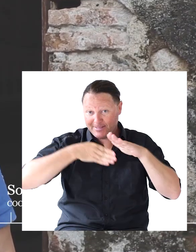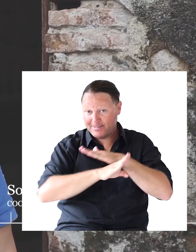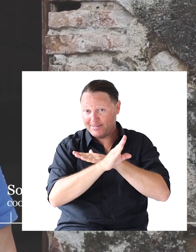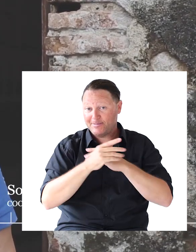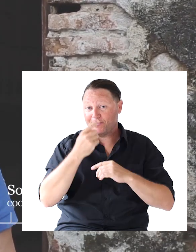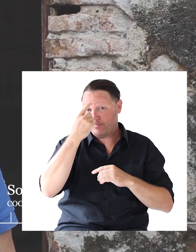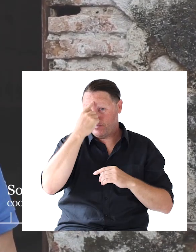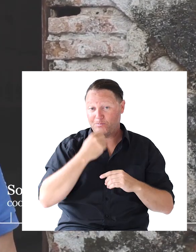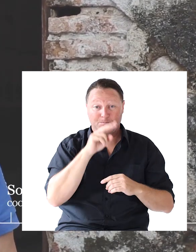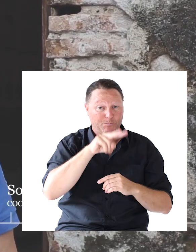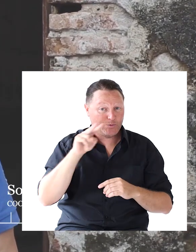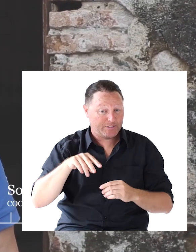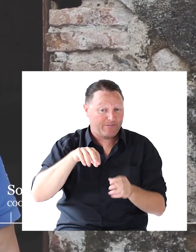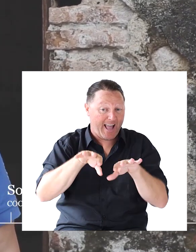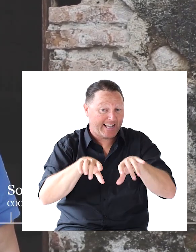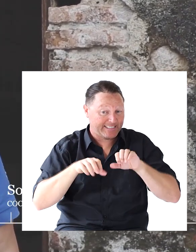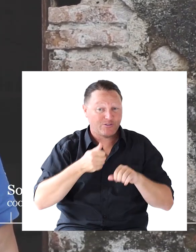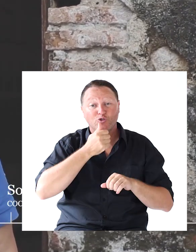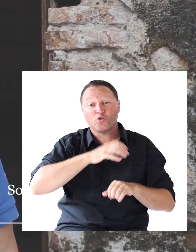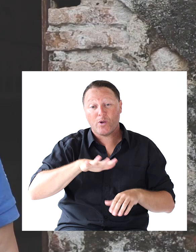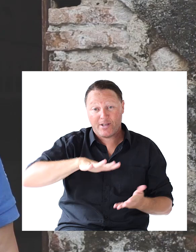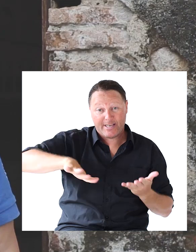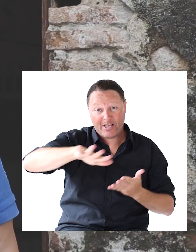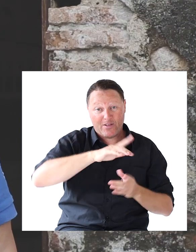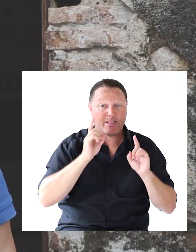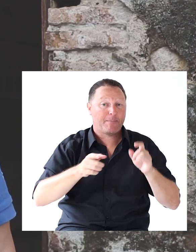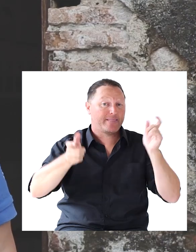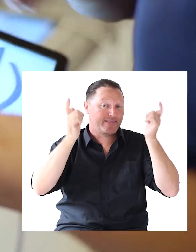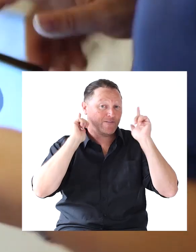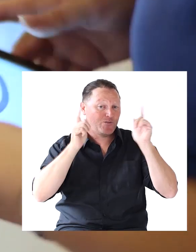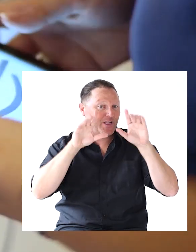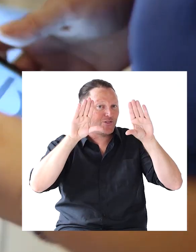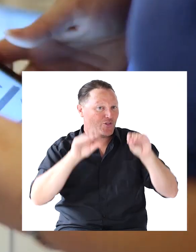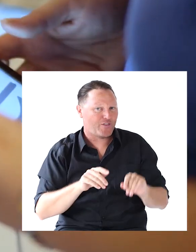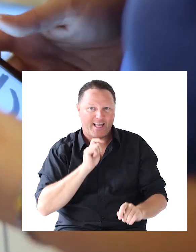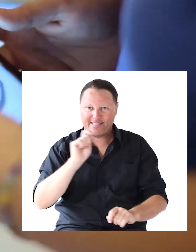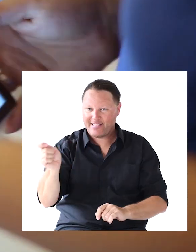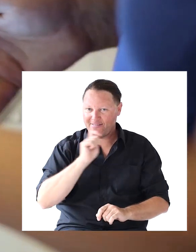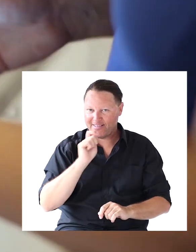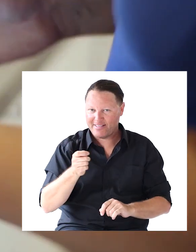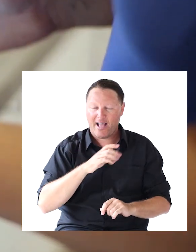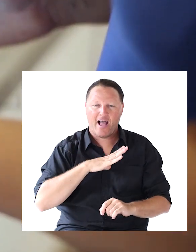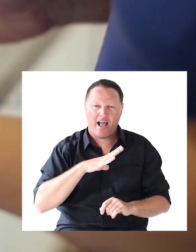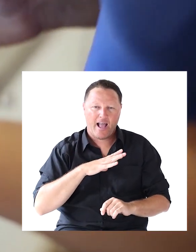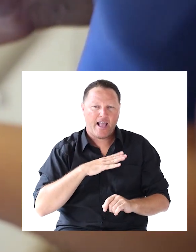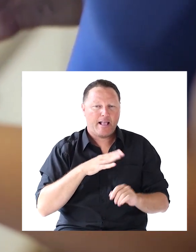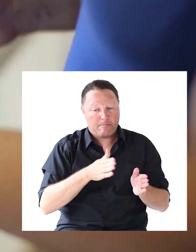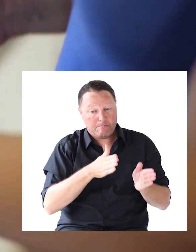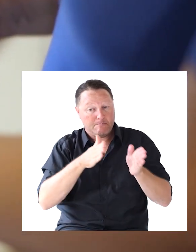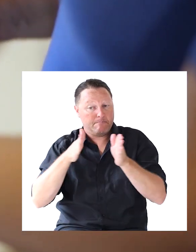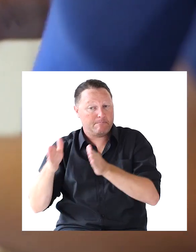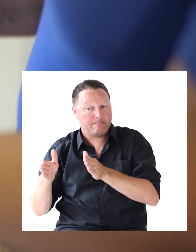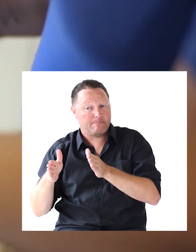museo Al Archivo Histórico Regional Y poder disfrutar De todas las entrevistas Tenemos Por un lado